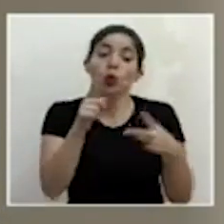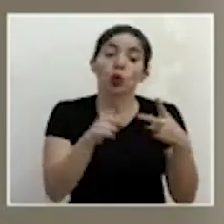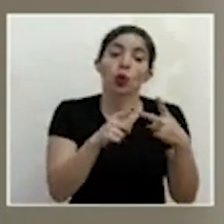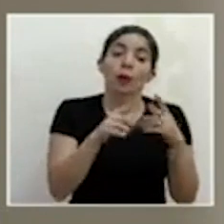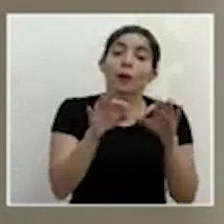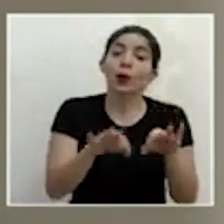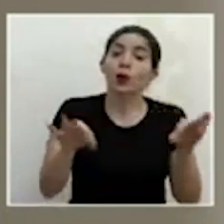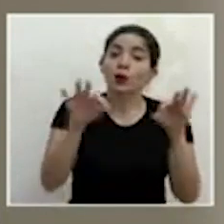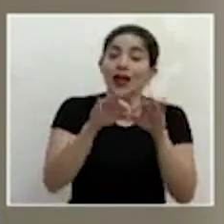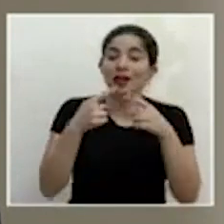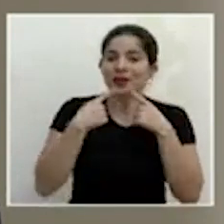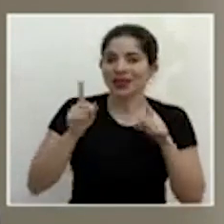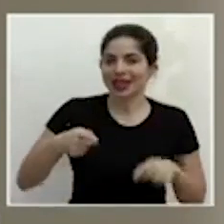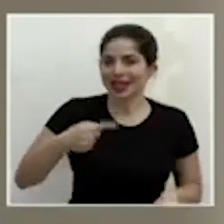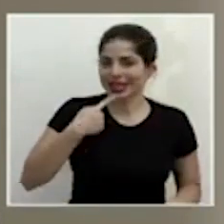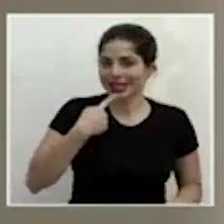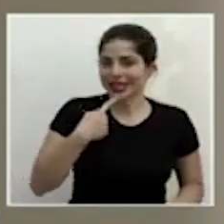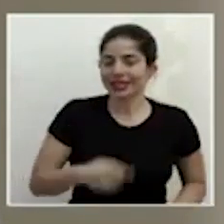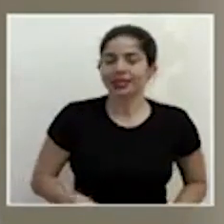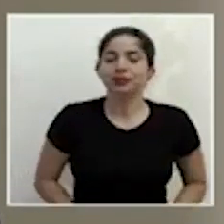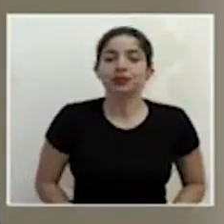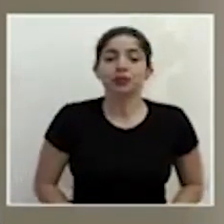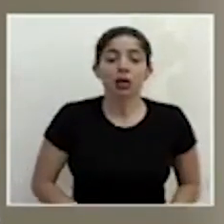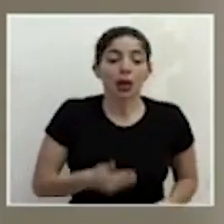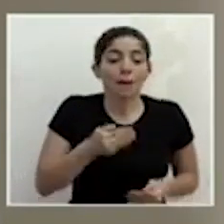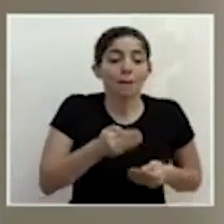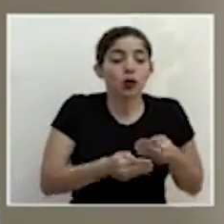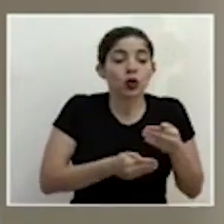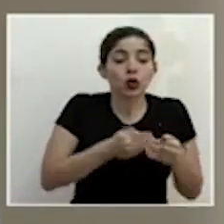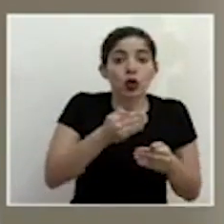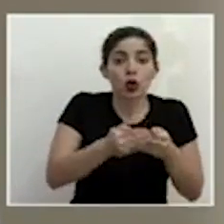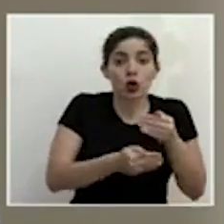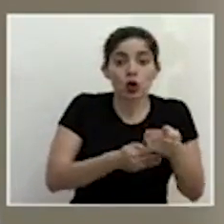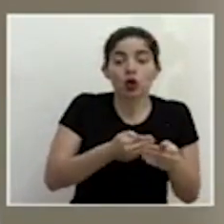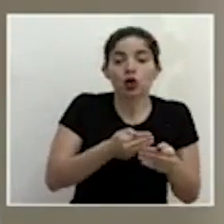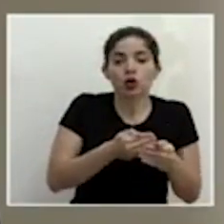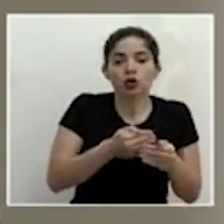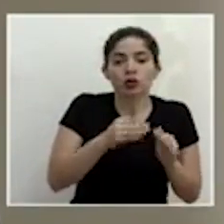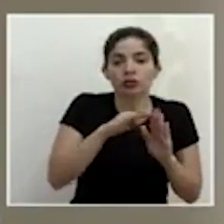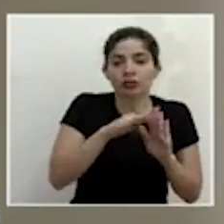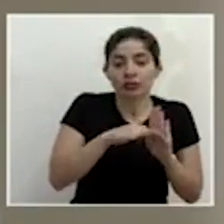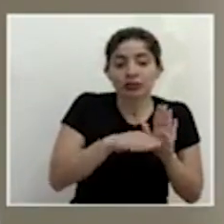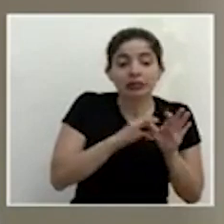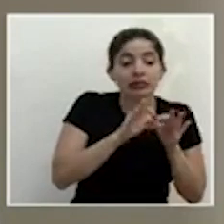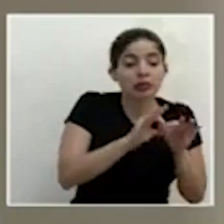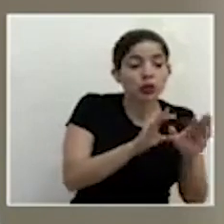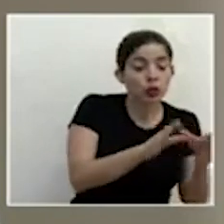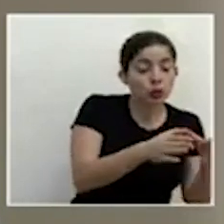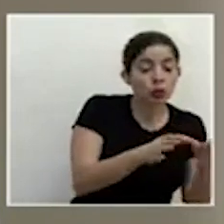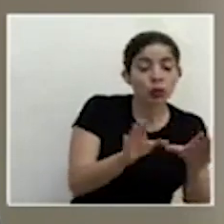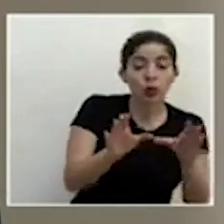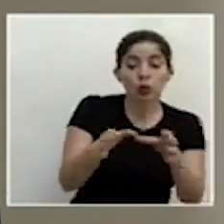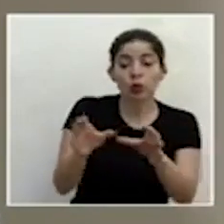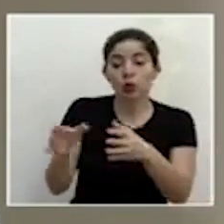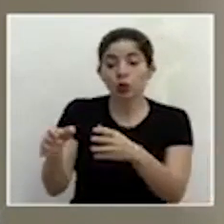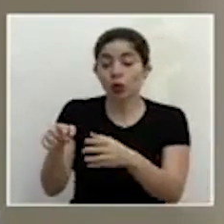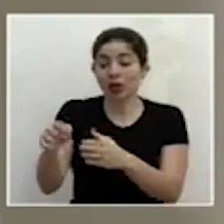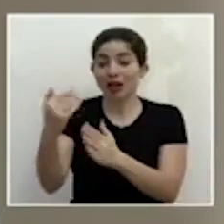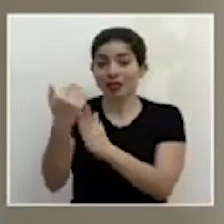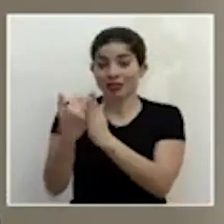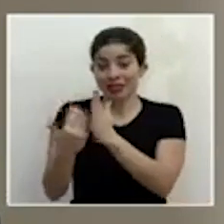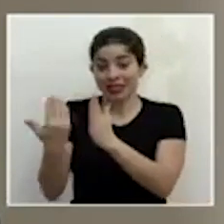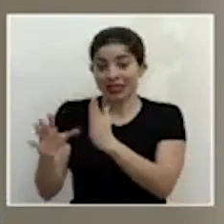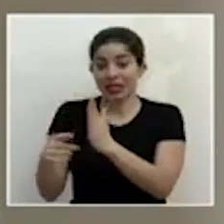establece la directriz es que los protocolos los van los protocolos sectoriales los van a aprobar los